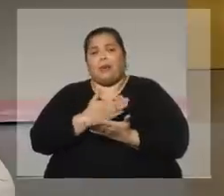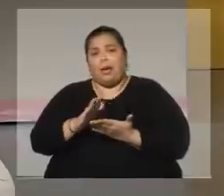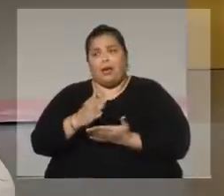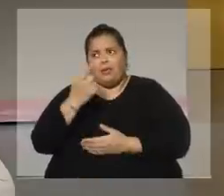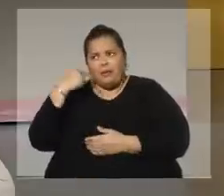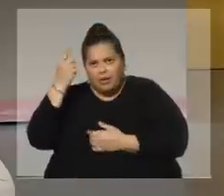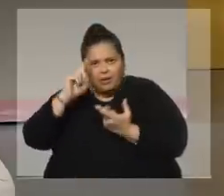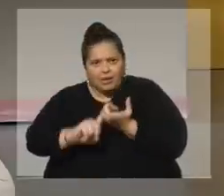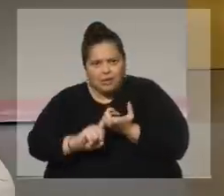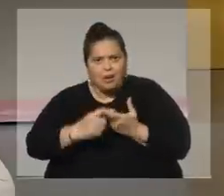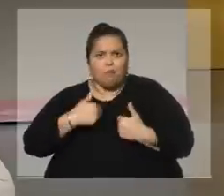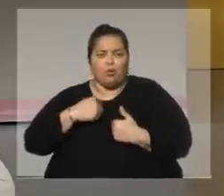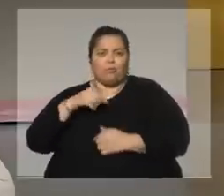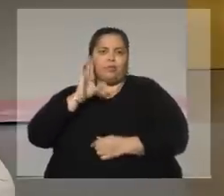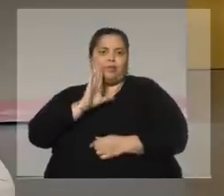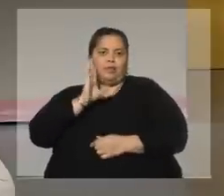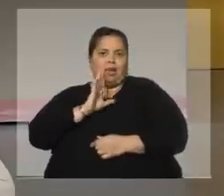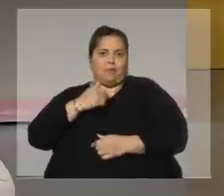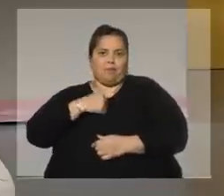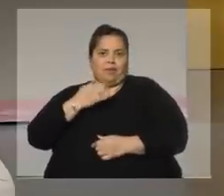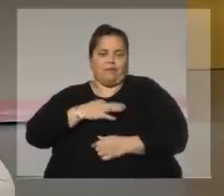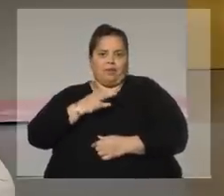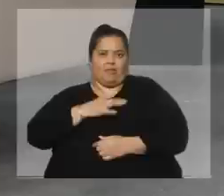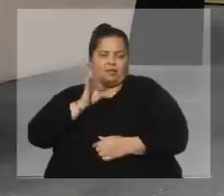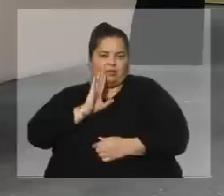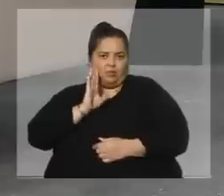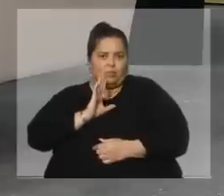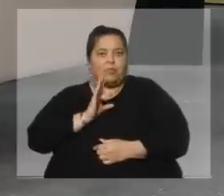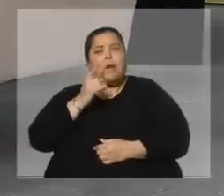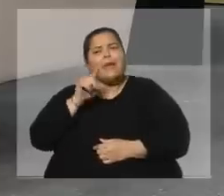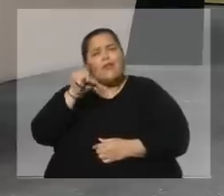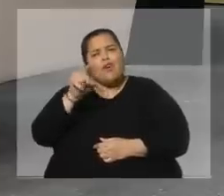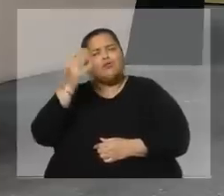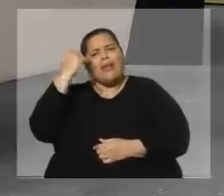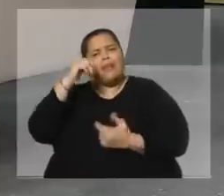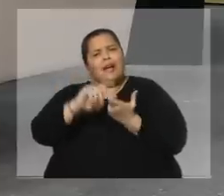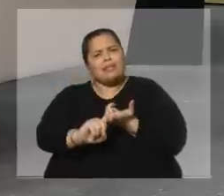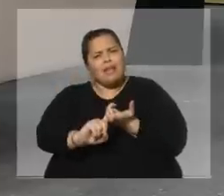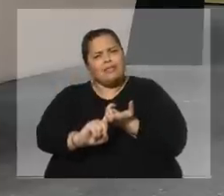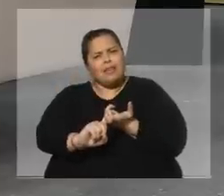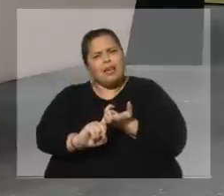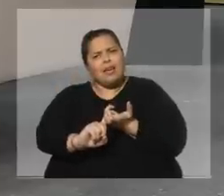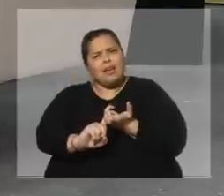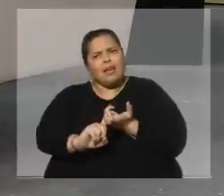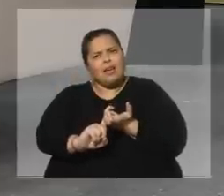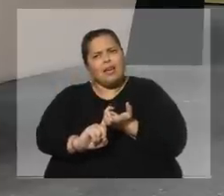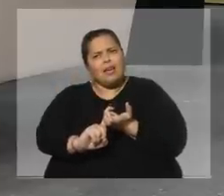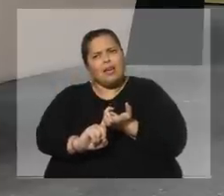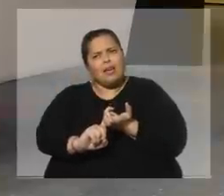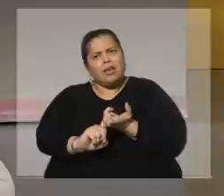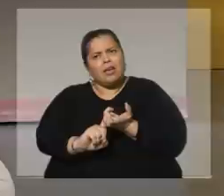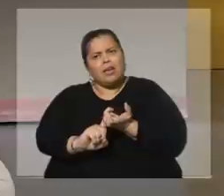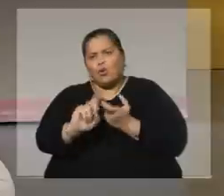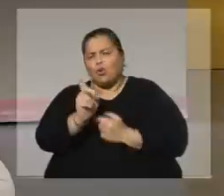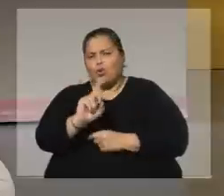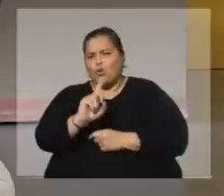es decir, por la elección sexual y por mi vida sexual. A pesar de que tú te casaste previamente, ¿no? O sea, yo estoy equivocado. No, no,